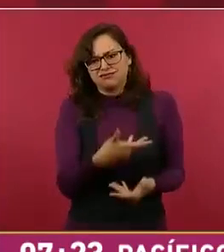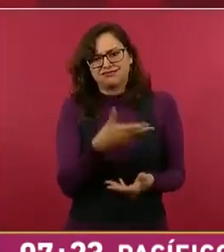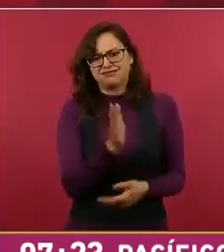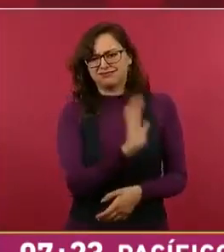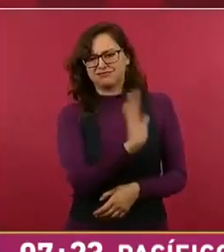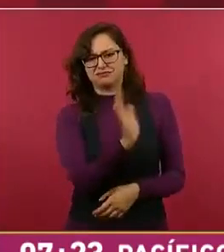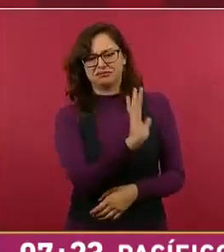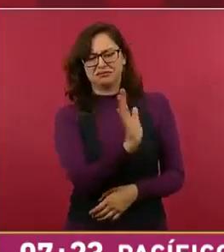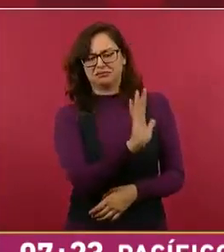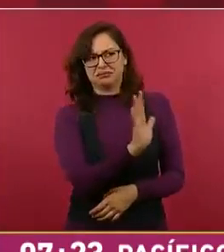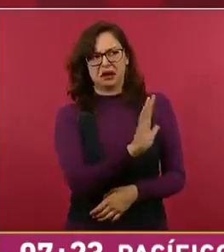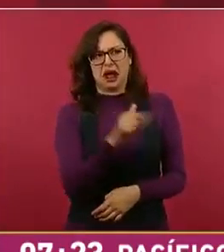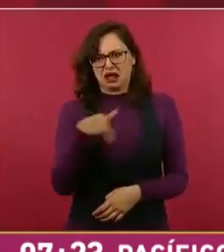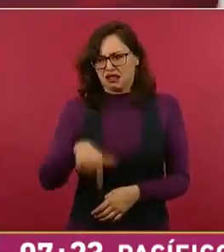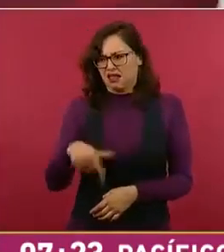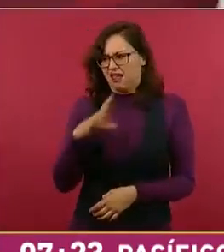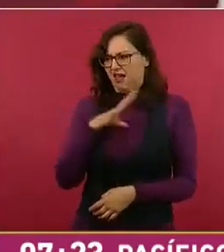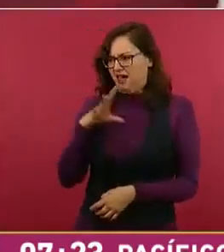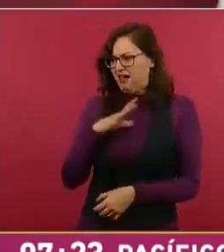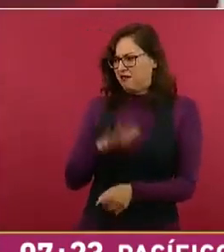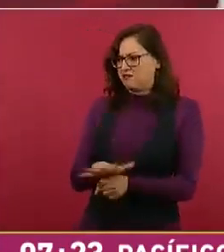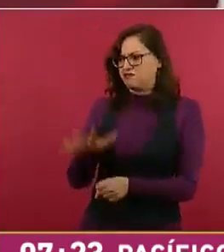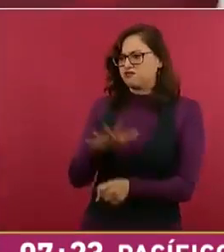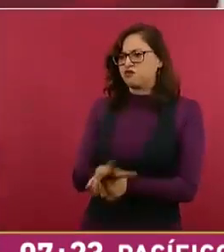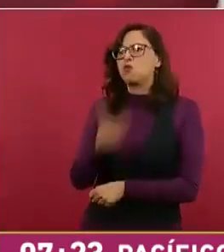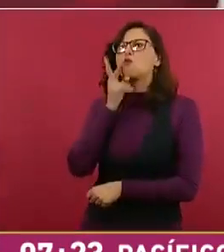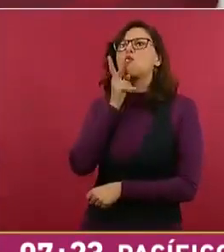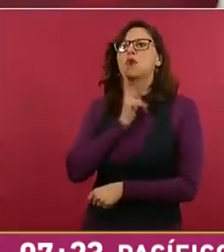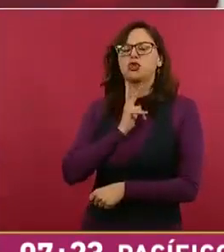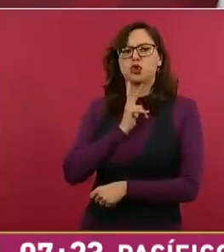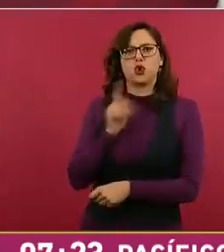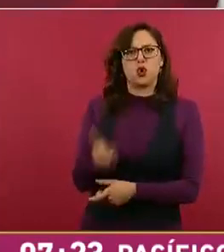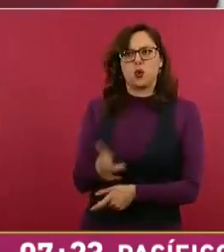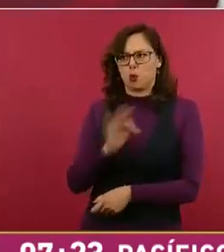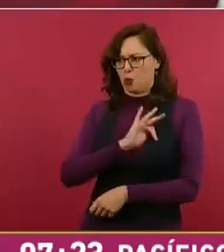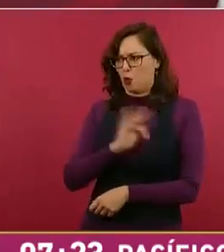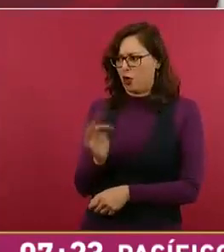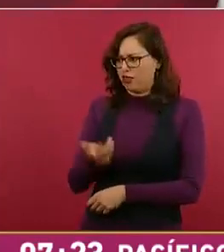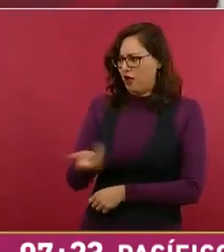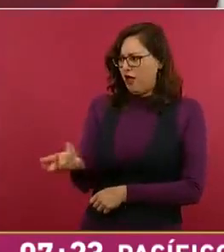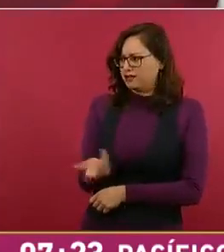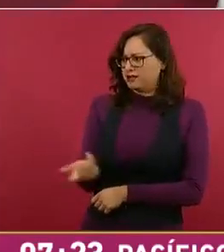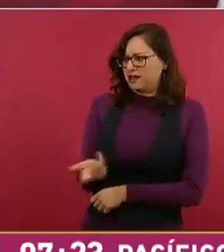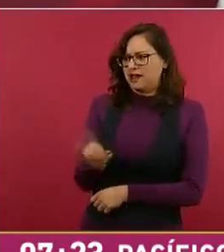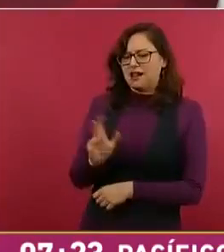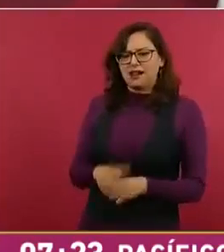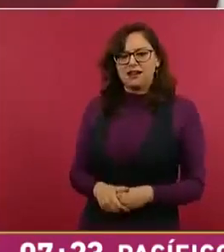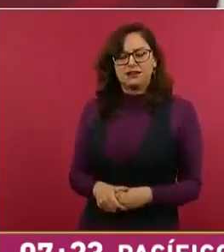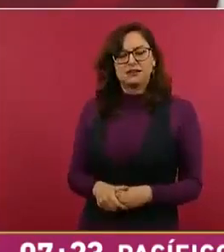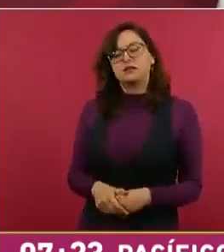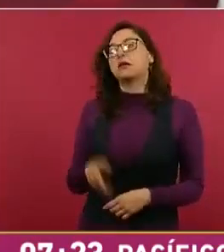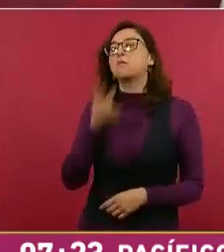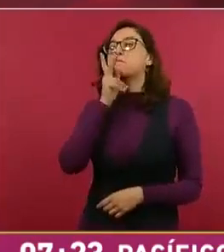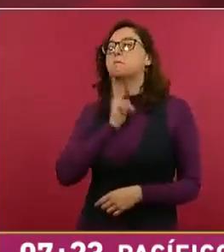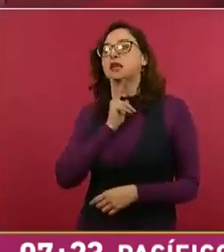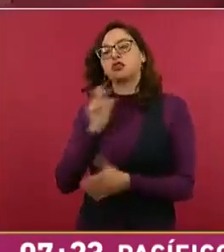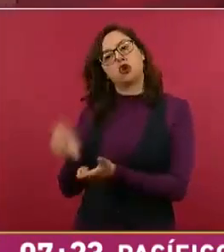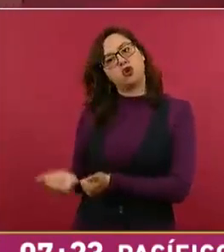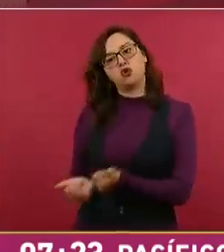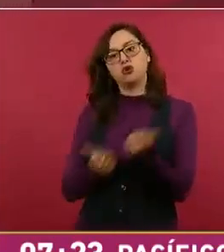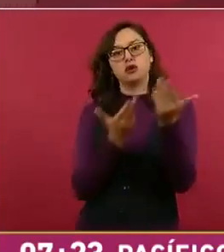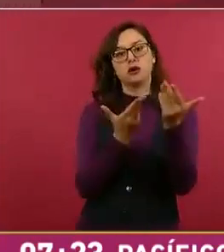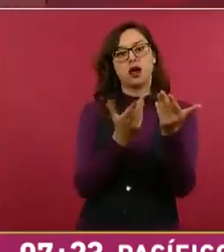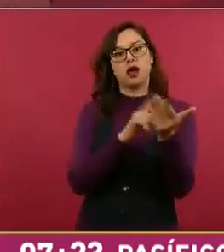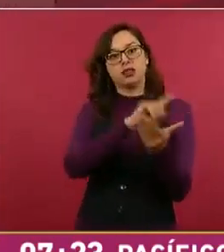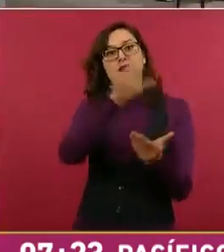No vender el petróleo crudo y comprar las gasolinas, sino procesar nuestra materia prima.